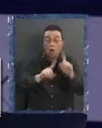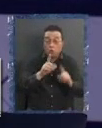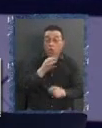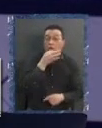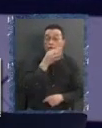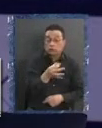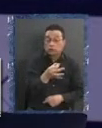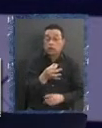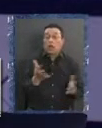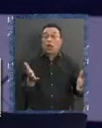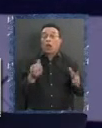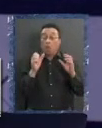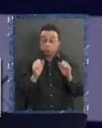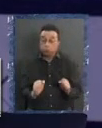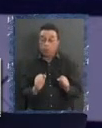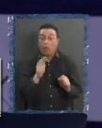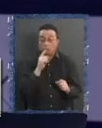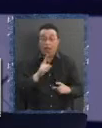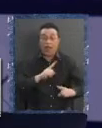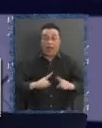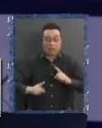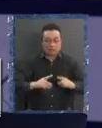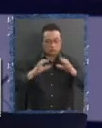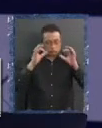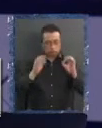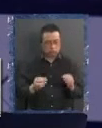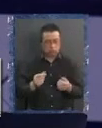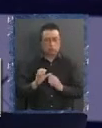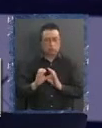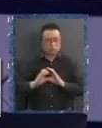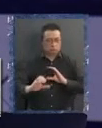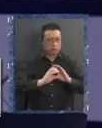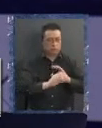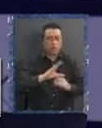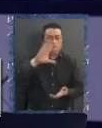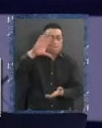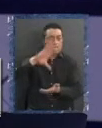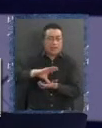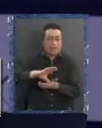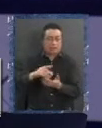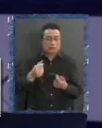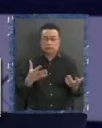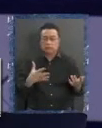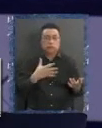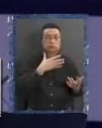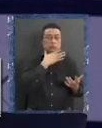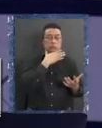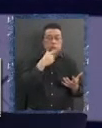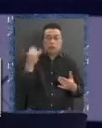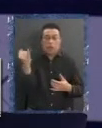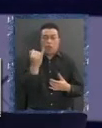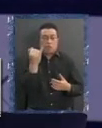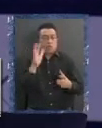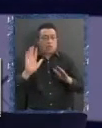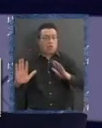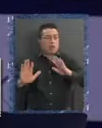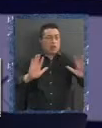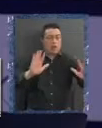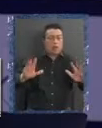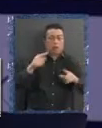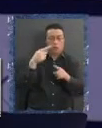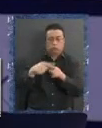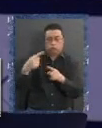¿Será posible asegurar Una administración razonable Del estado cuando el país Está atiborrado de autonomías De todo tipo Con todo tipo de